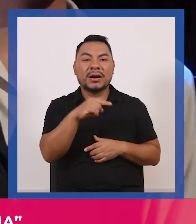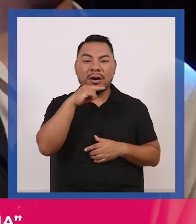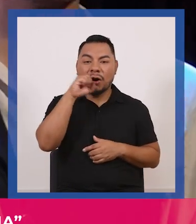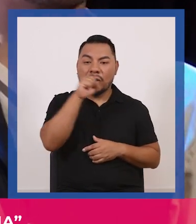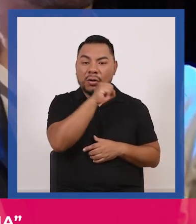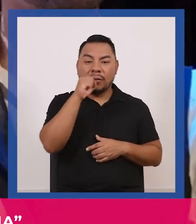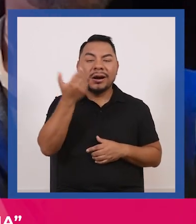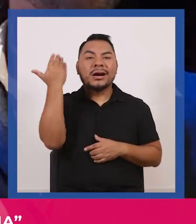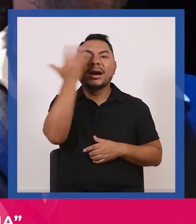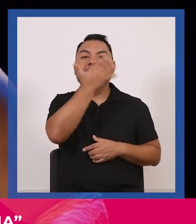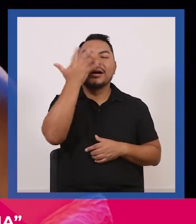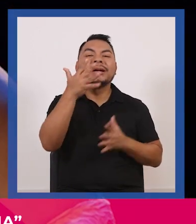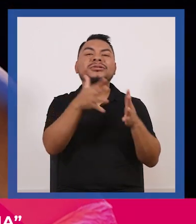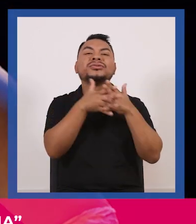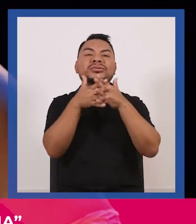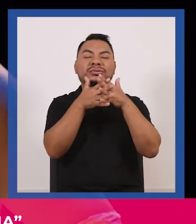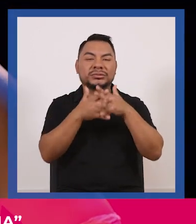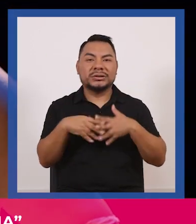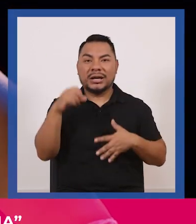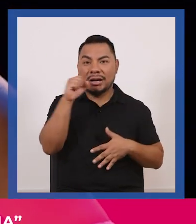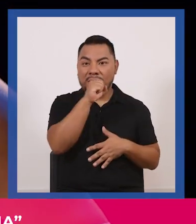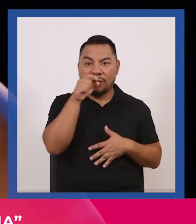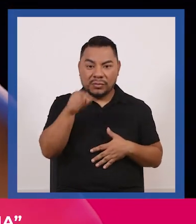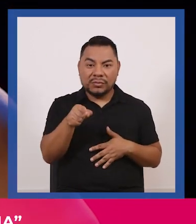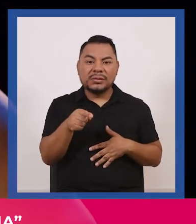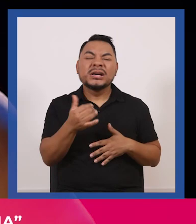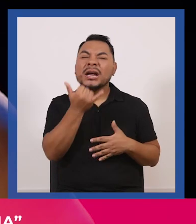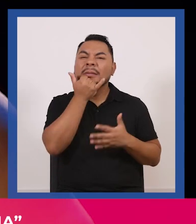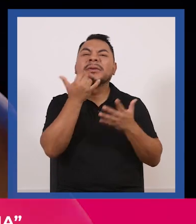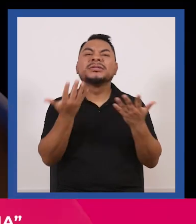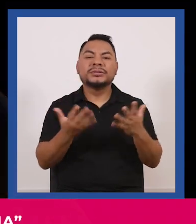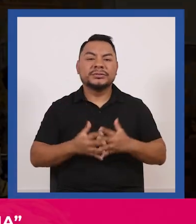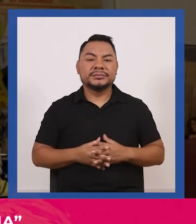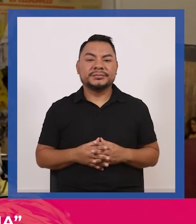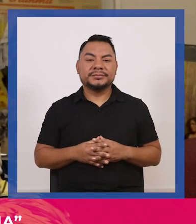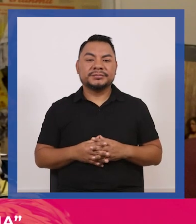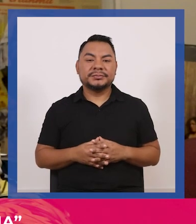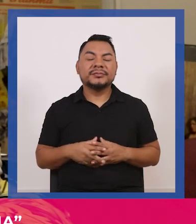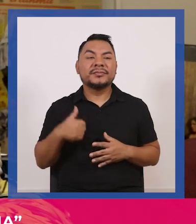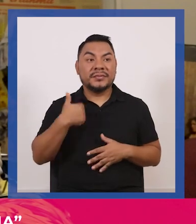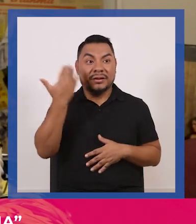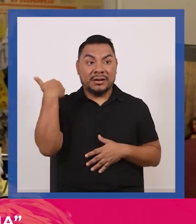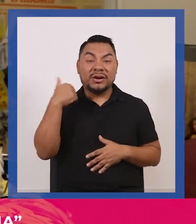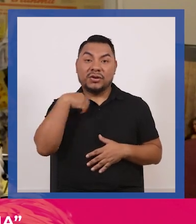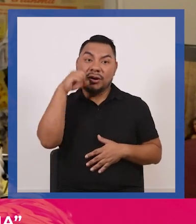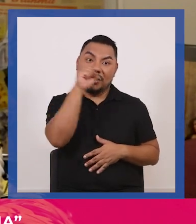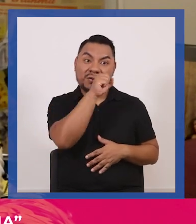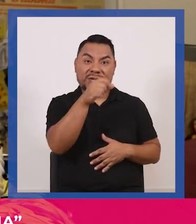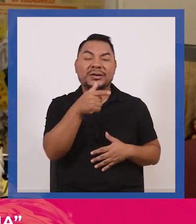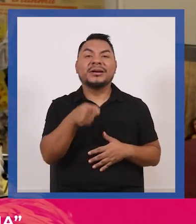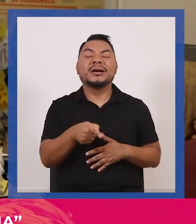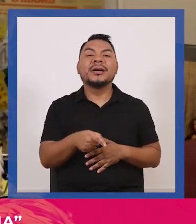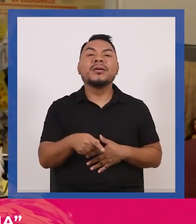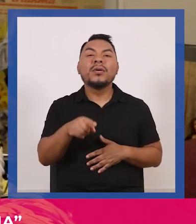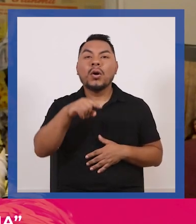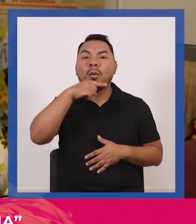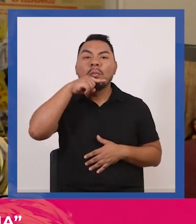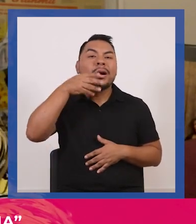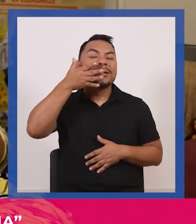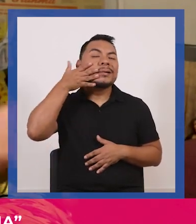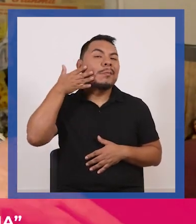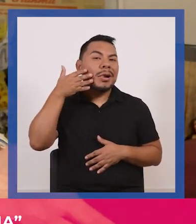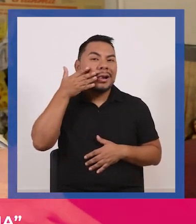cantante afro norteamericana tras una función sucedió lo siguiente había una señora de té blanca